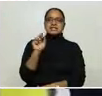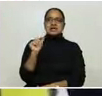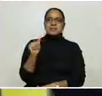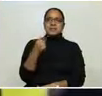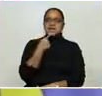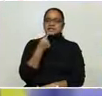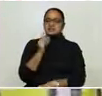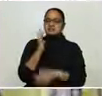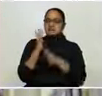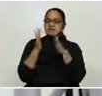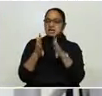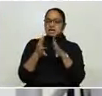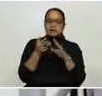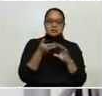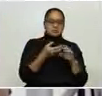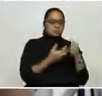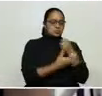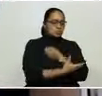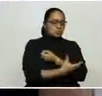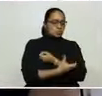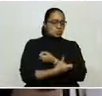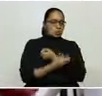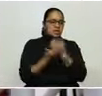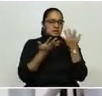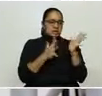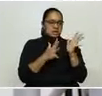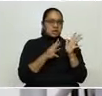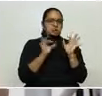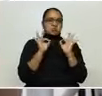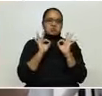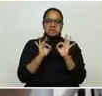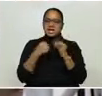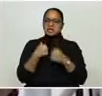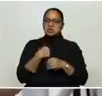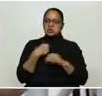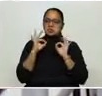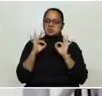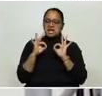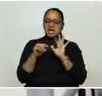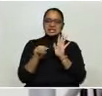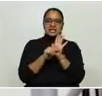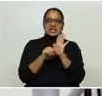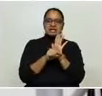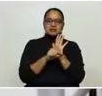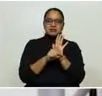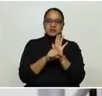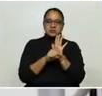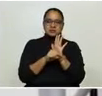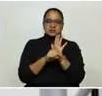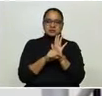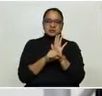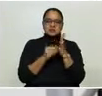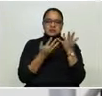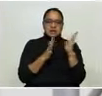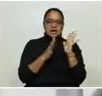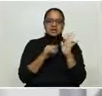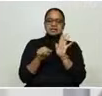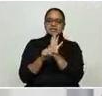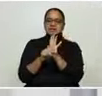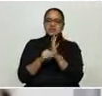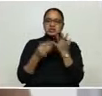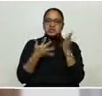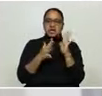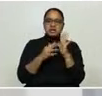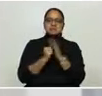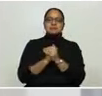ya convalescientes, con el que ya está recuperado, que tiene que dar la autorización, de usar su plasma, que podría tener formación de